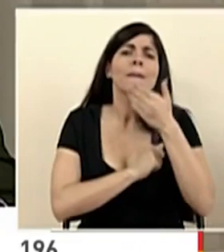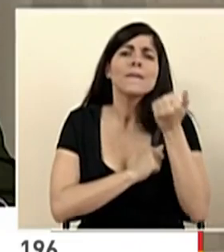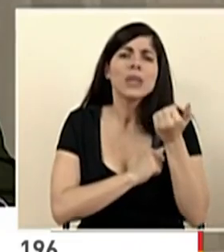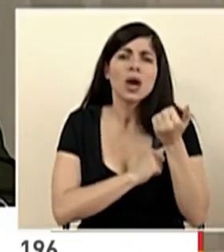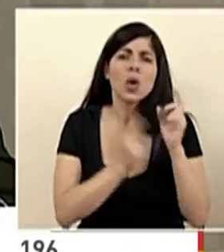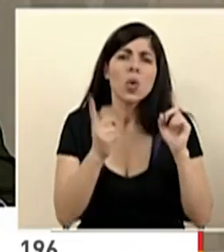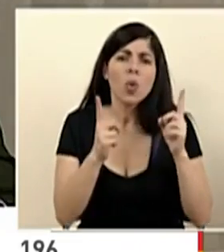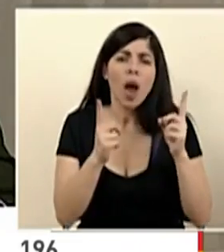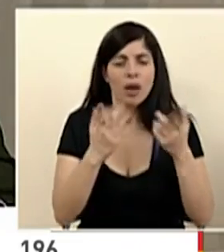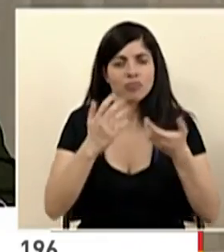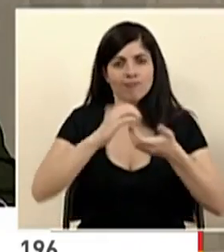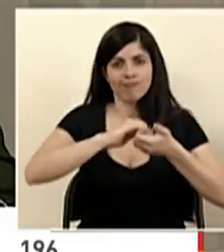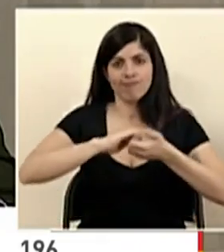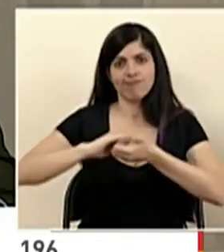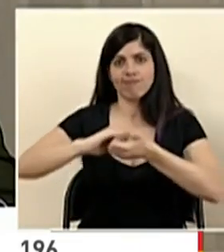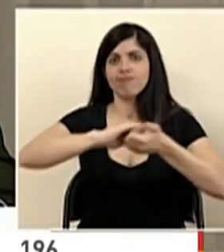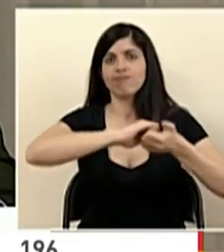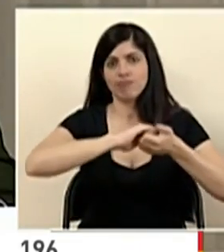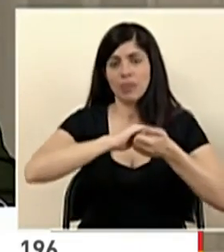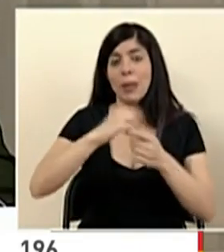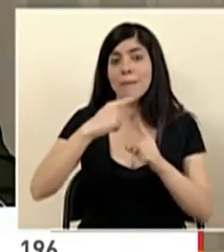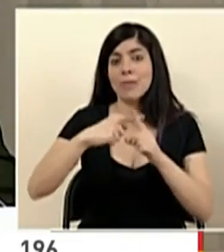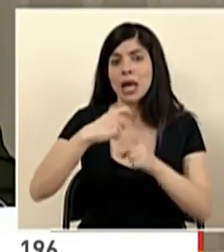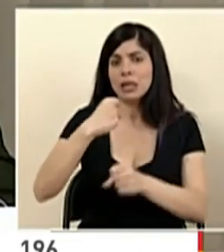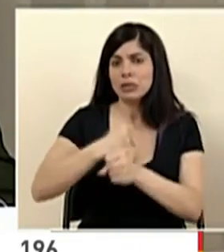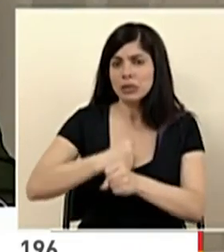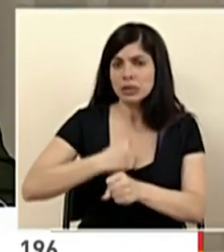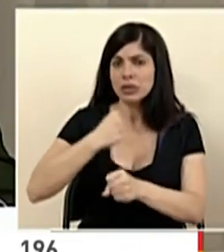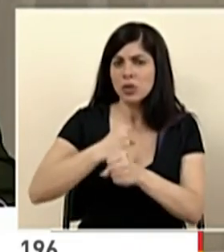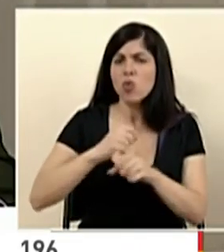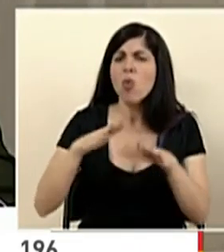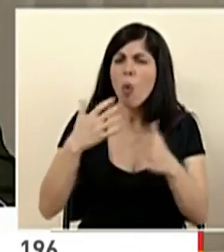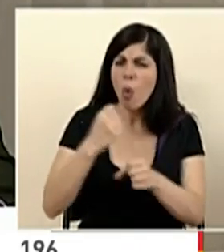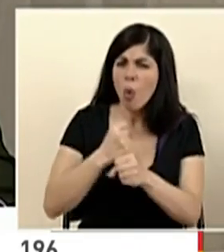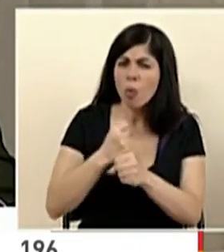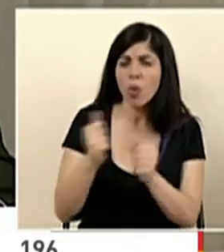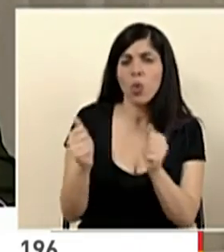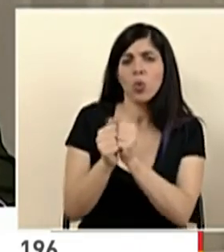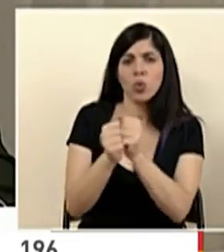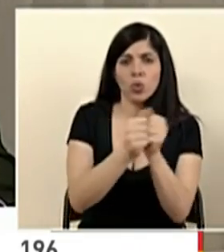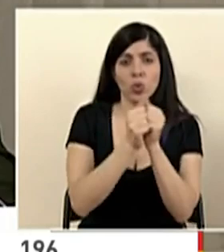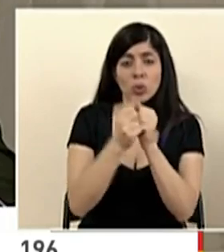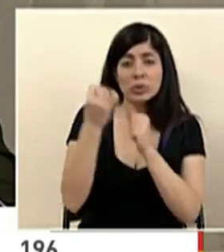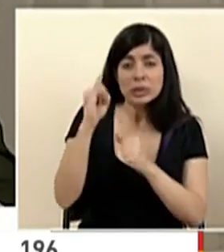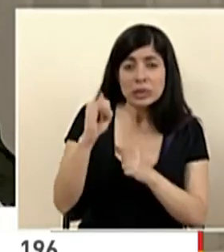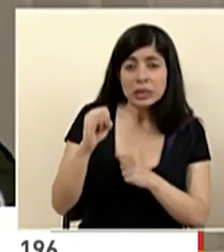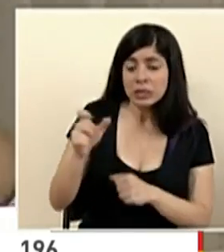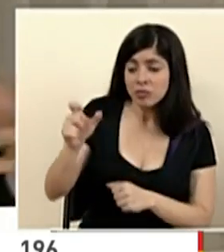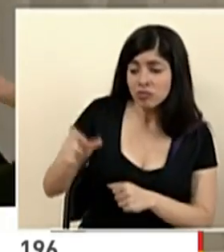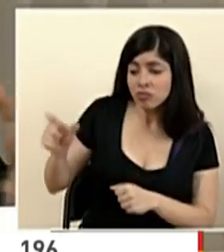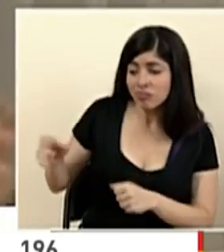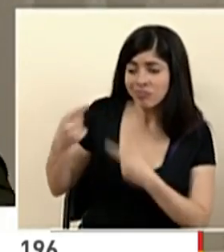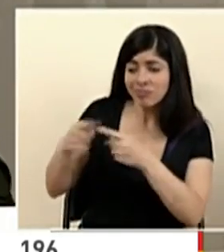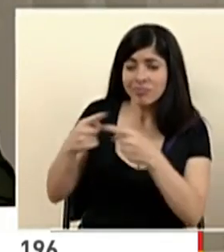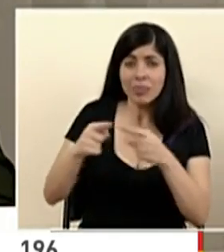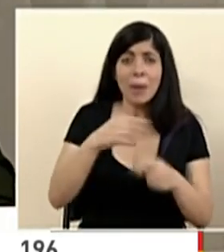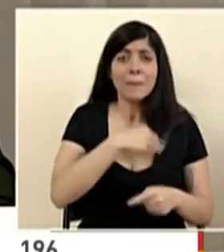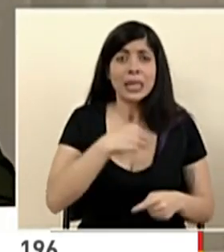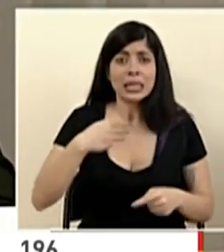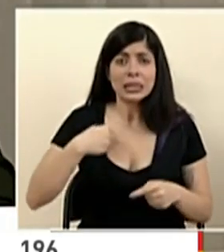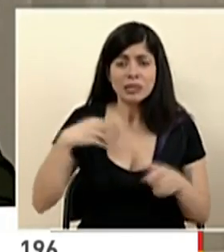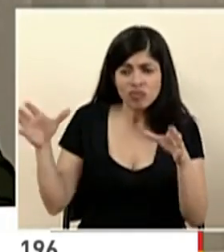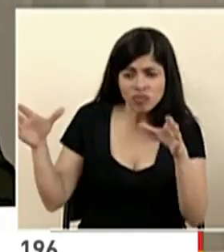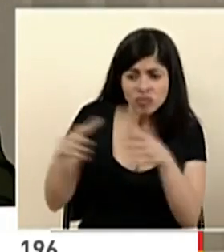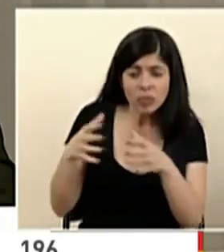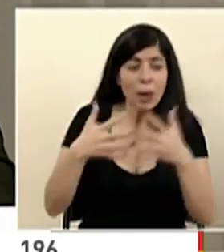la solidaridad y la de trabajar y trabajar juntos. Cuando se conjugan ministerios, la